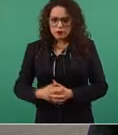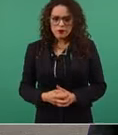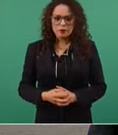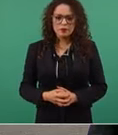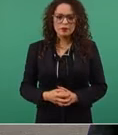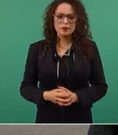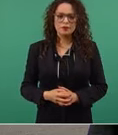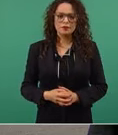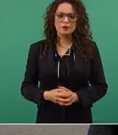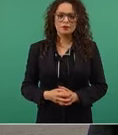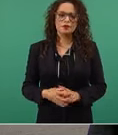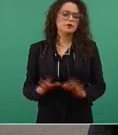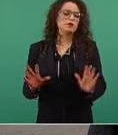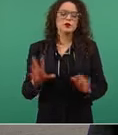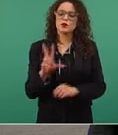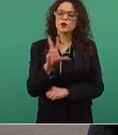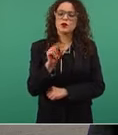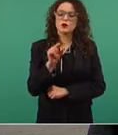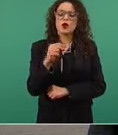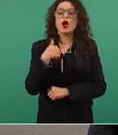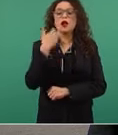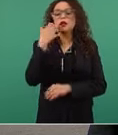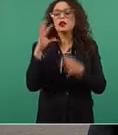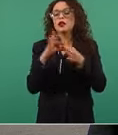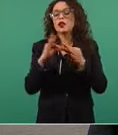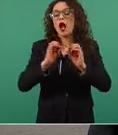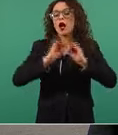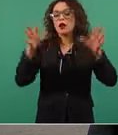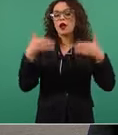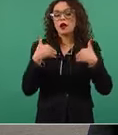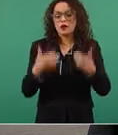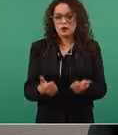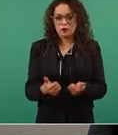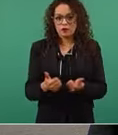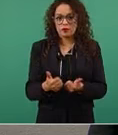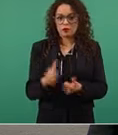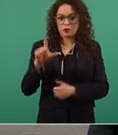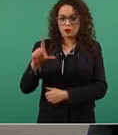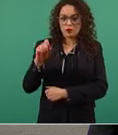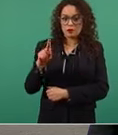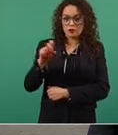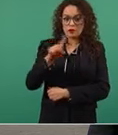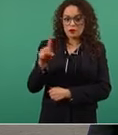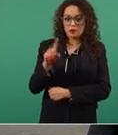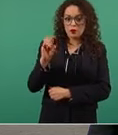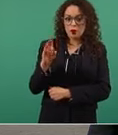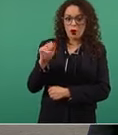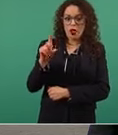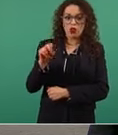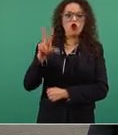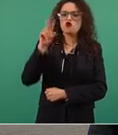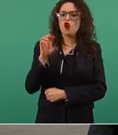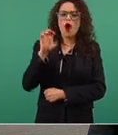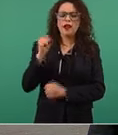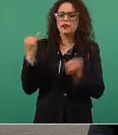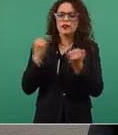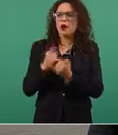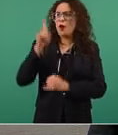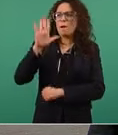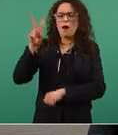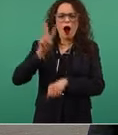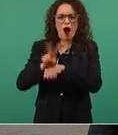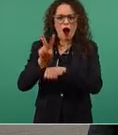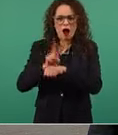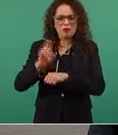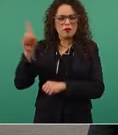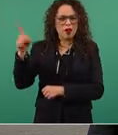No, déjame ser absolutamente claro en eso. López Obrador no es Nicolás Maduro y no es Hugo Chávez. México no es